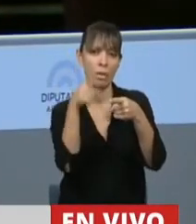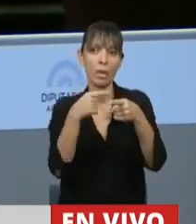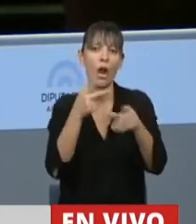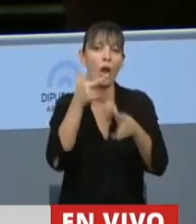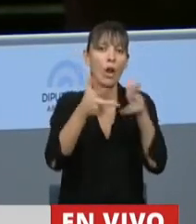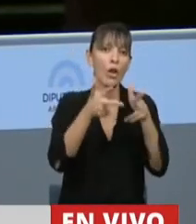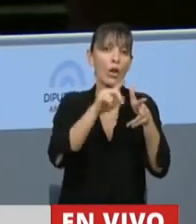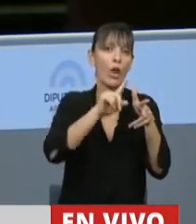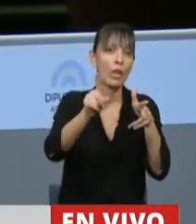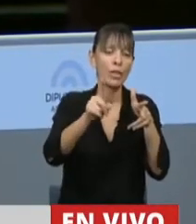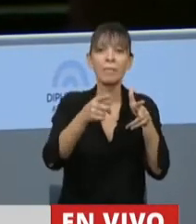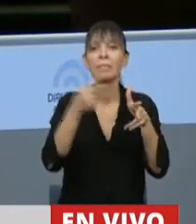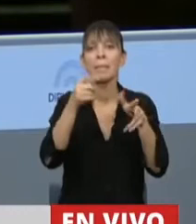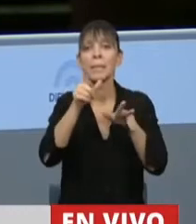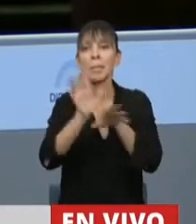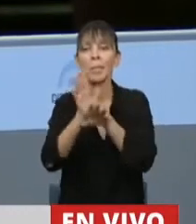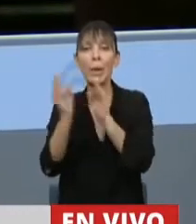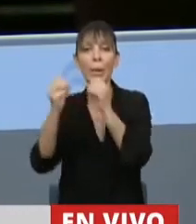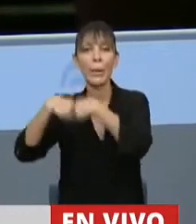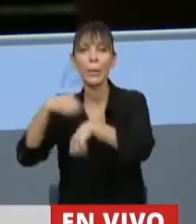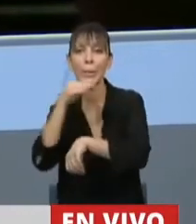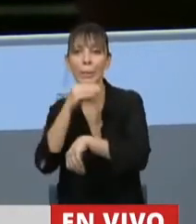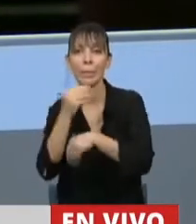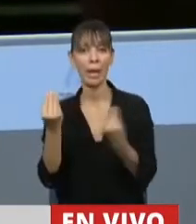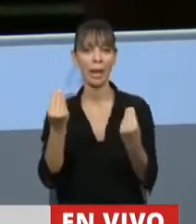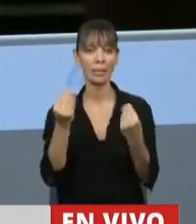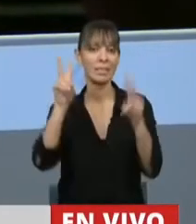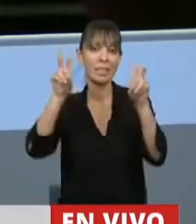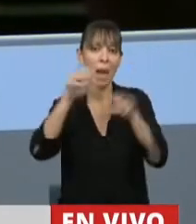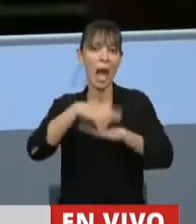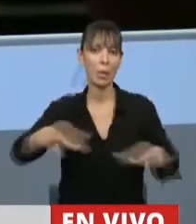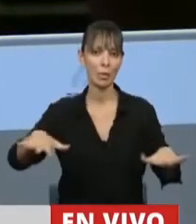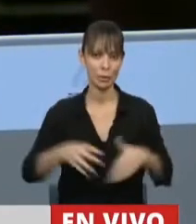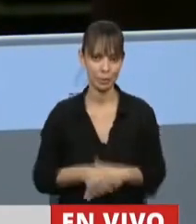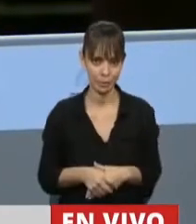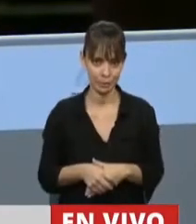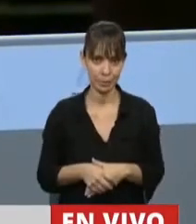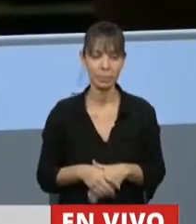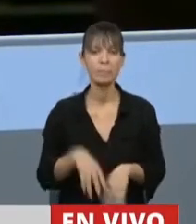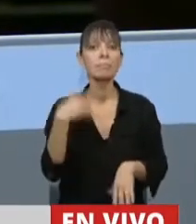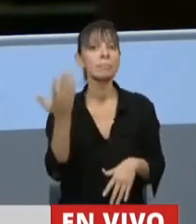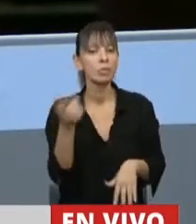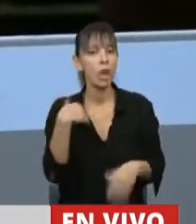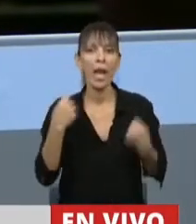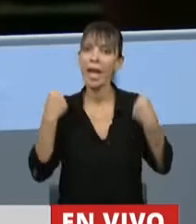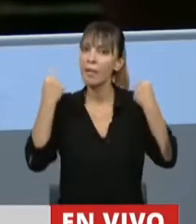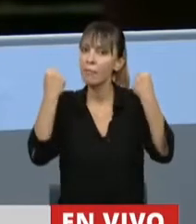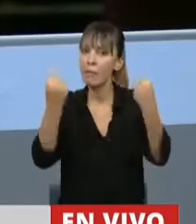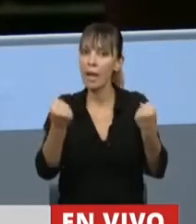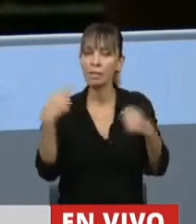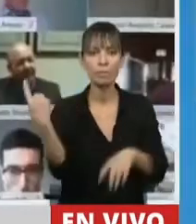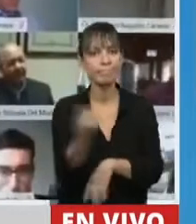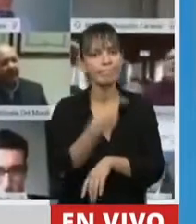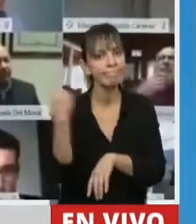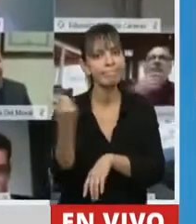nombra dicen que no se visibiliza y acá no se nombró a los alumnos. Reconozco el esfuerzo enorme que están haciendo cada uno de los